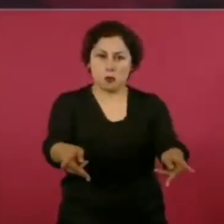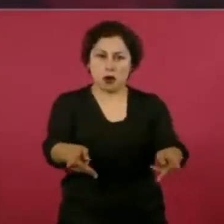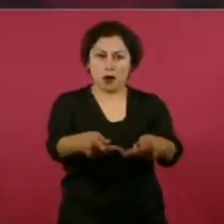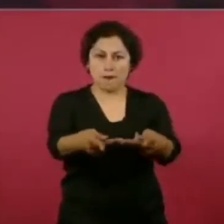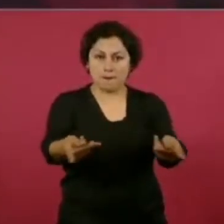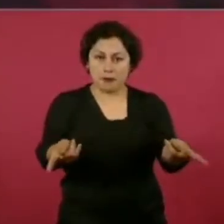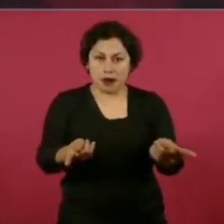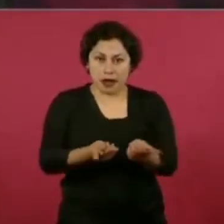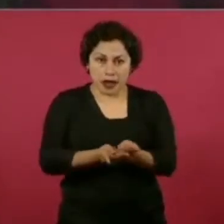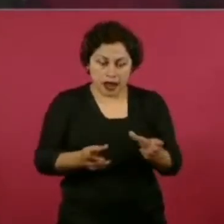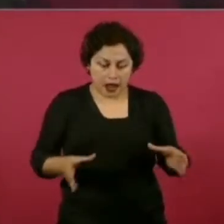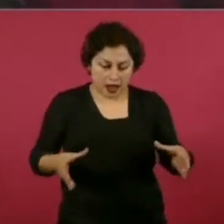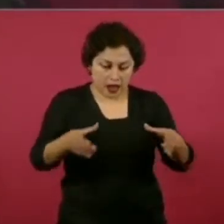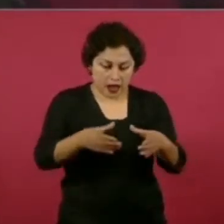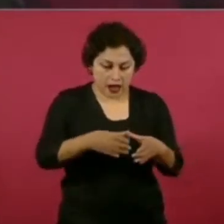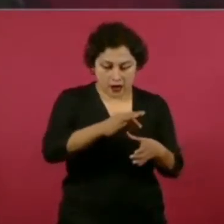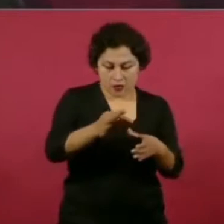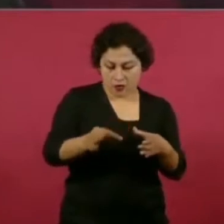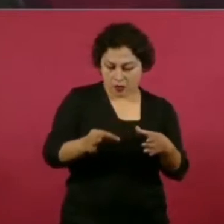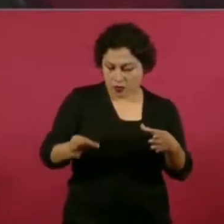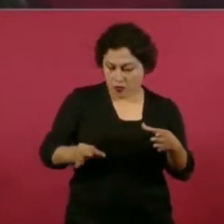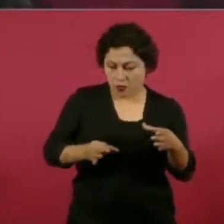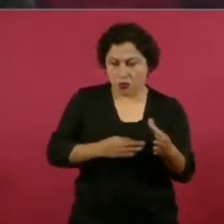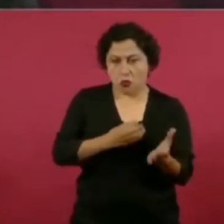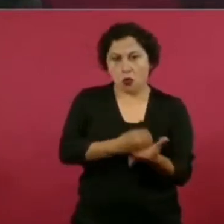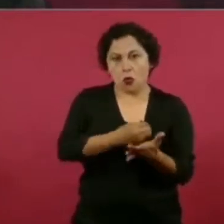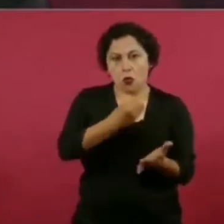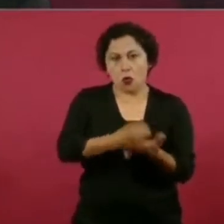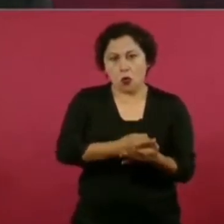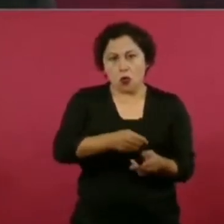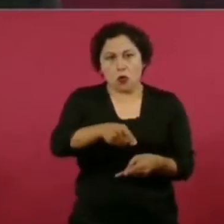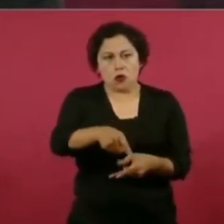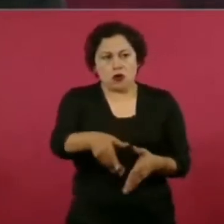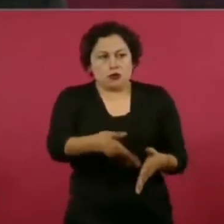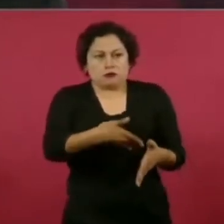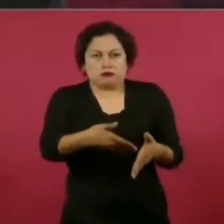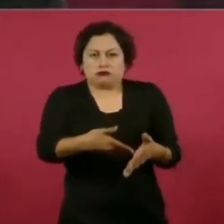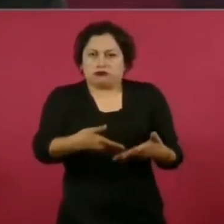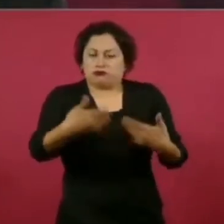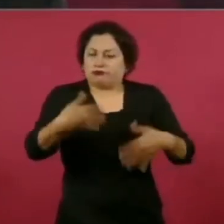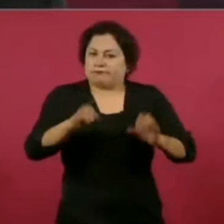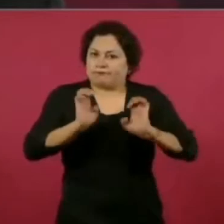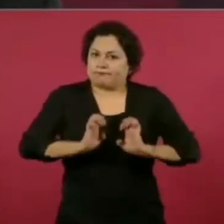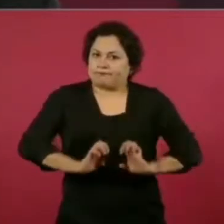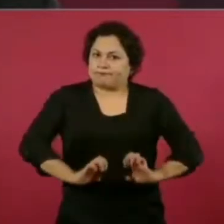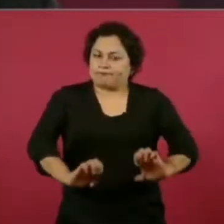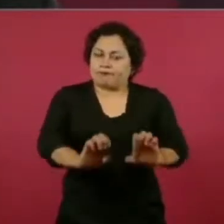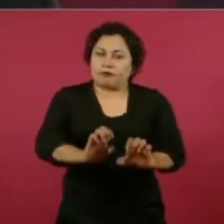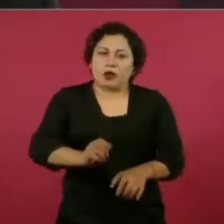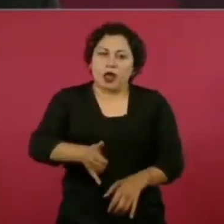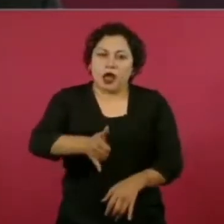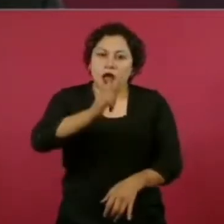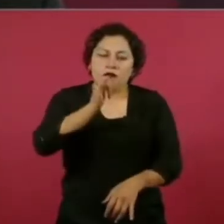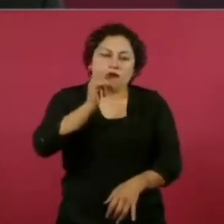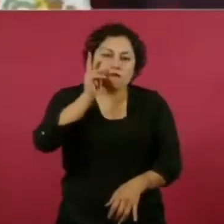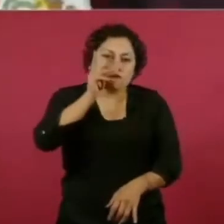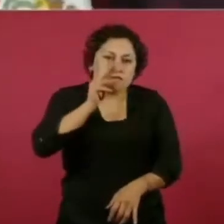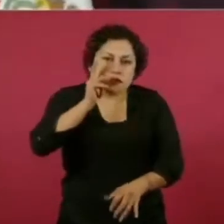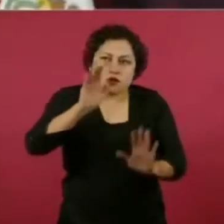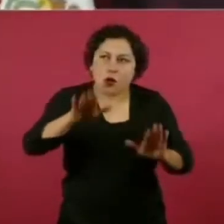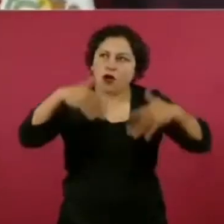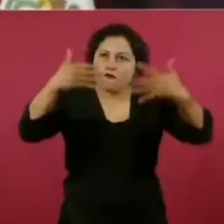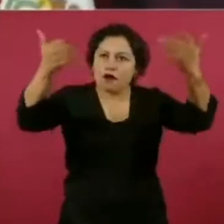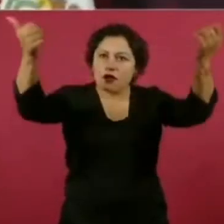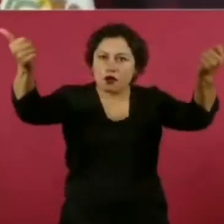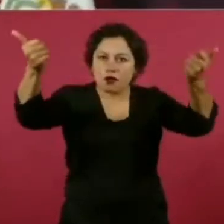comida suculenta y vinos extranjeros y le prestaban el avión